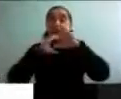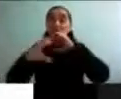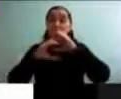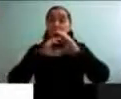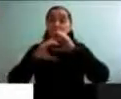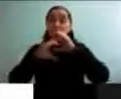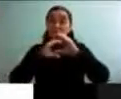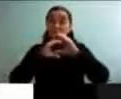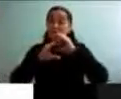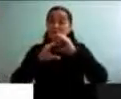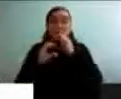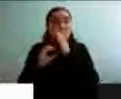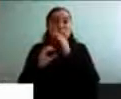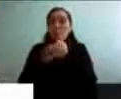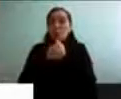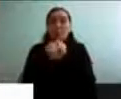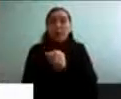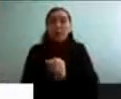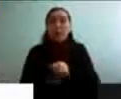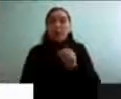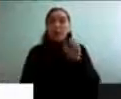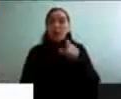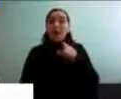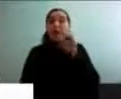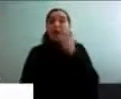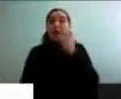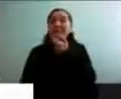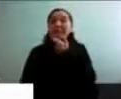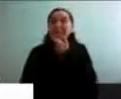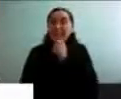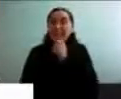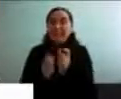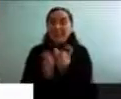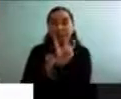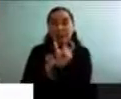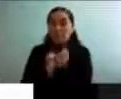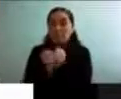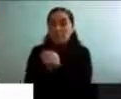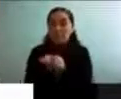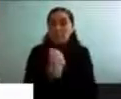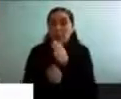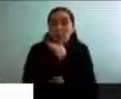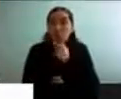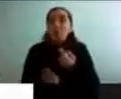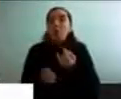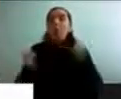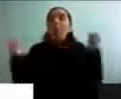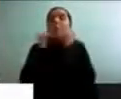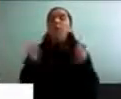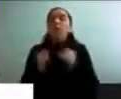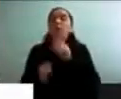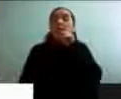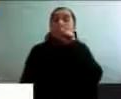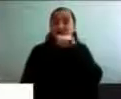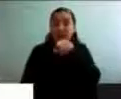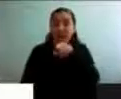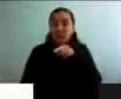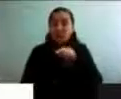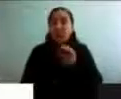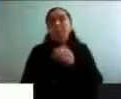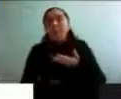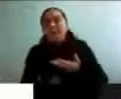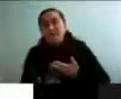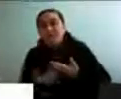este tiene traducción el Edel Speak, que básicamente es una forma de hablar a las personas mayores que es más condescendiente